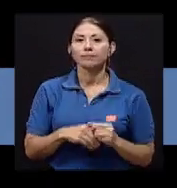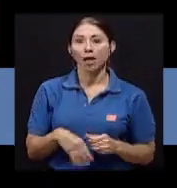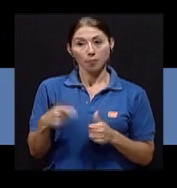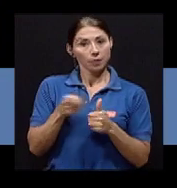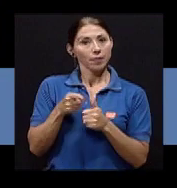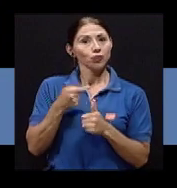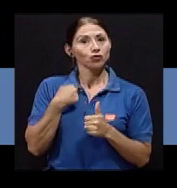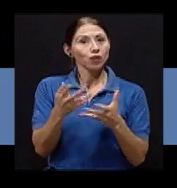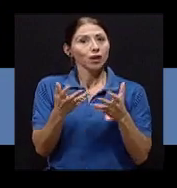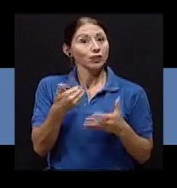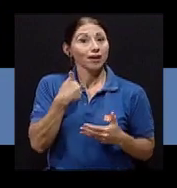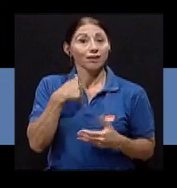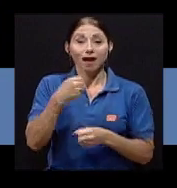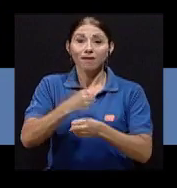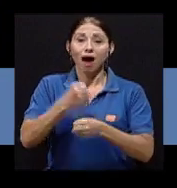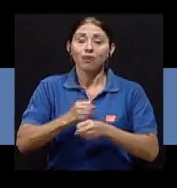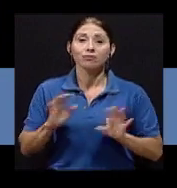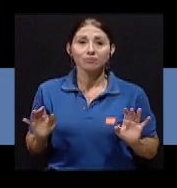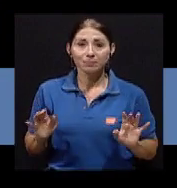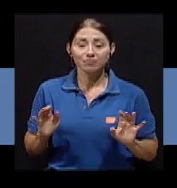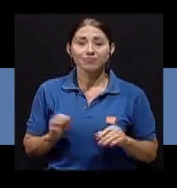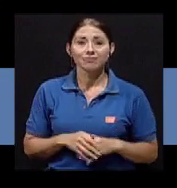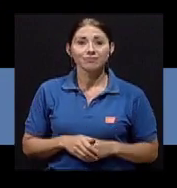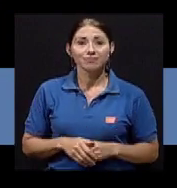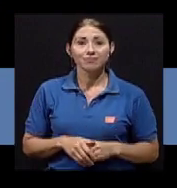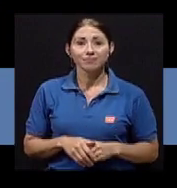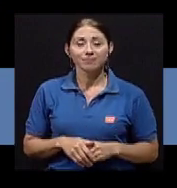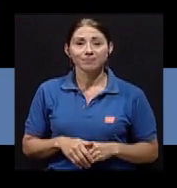tener trabajo, primero que nada. De ahí,